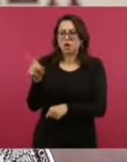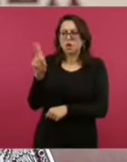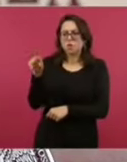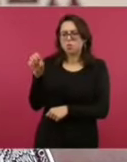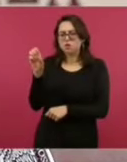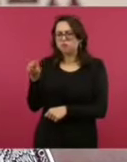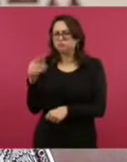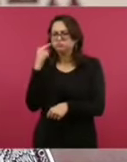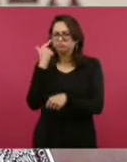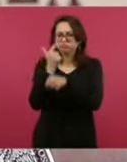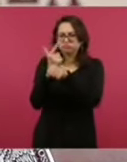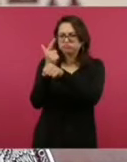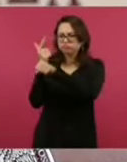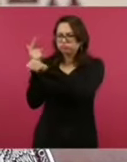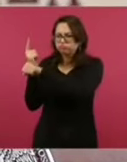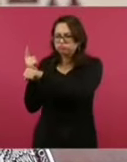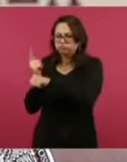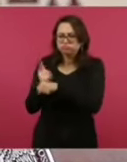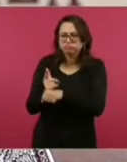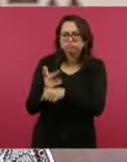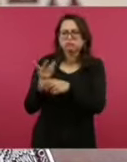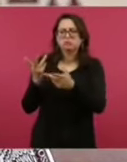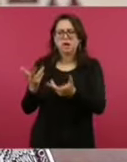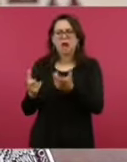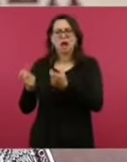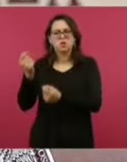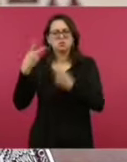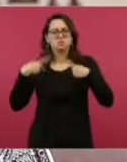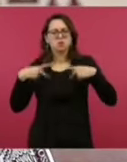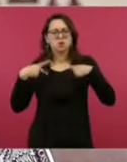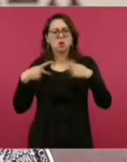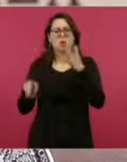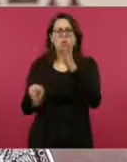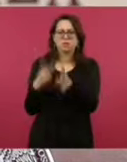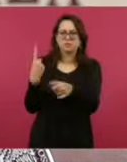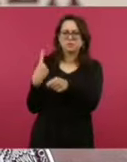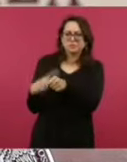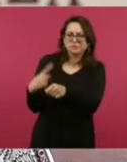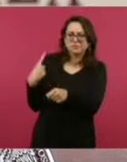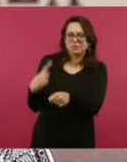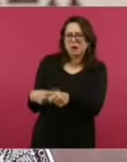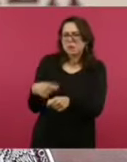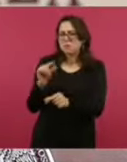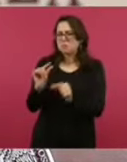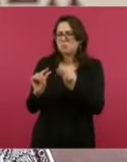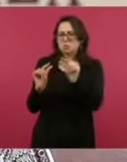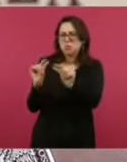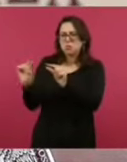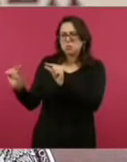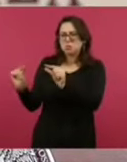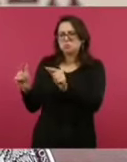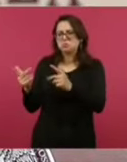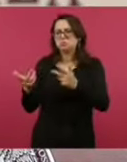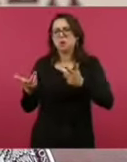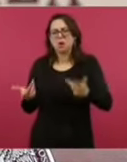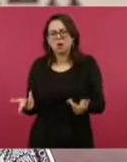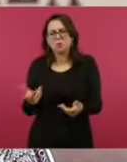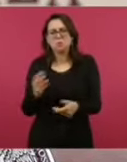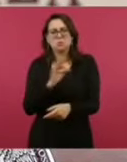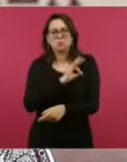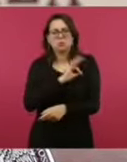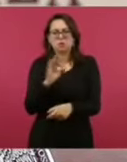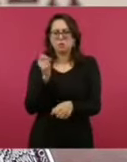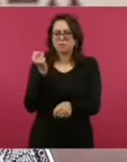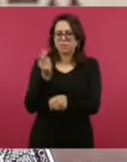estimación? La Secretaría de Salud Federal. Entonces, efectivamente, ¿qué hemos notado? Estamos en este momento, la semana 30